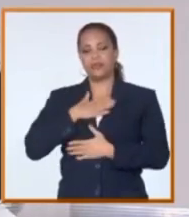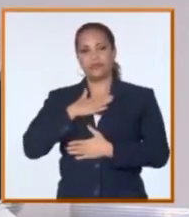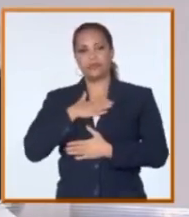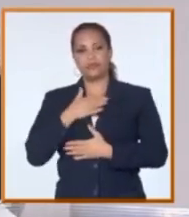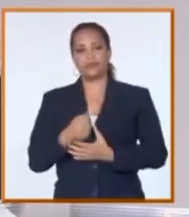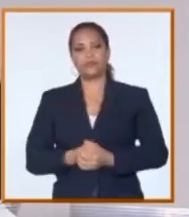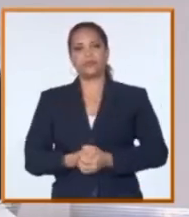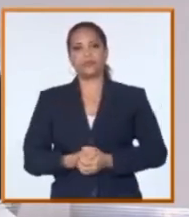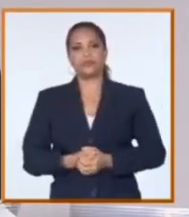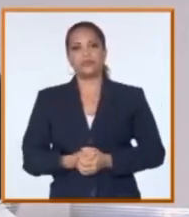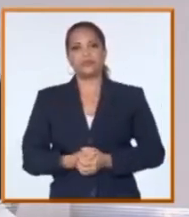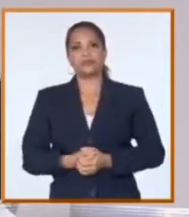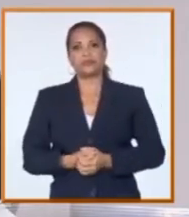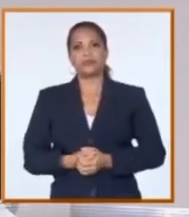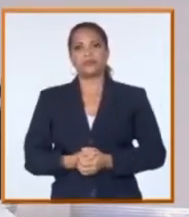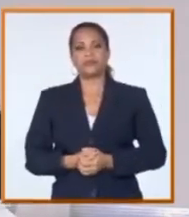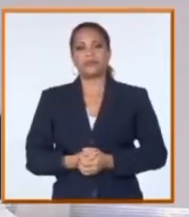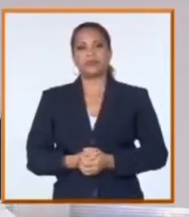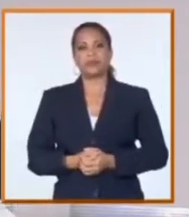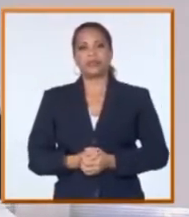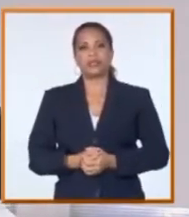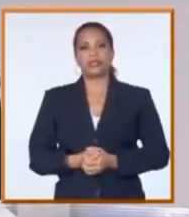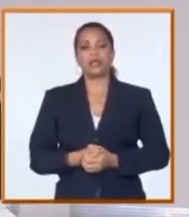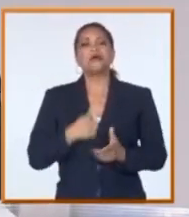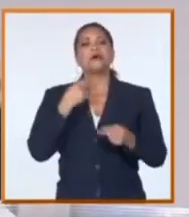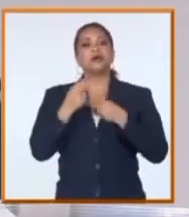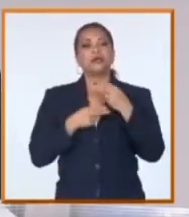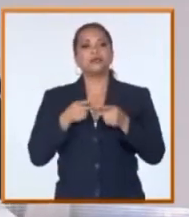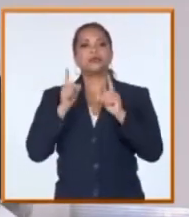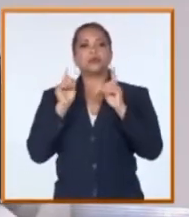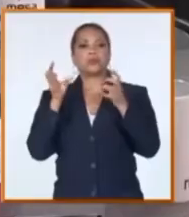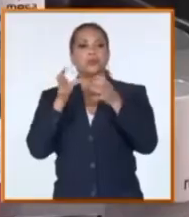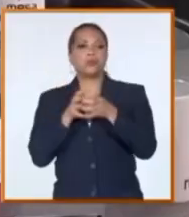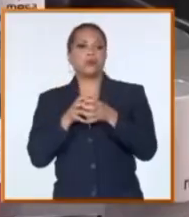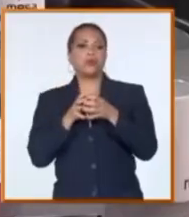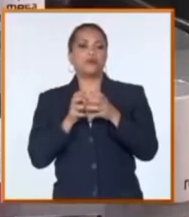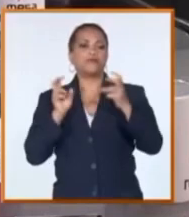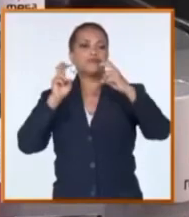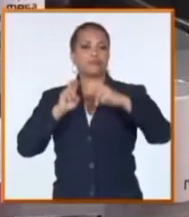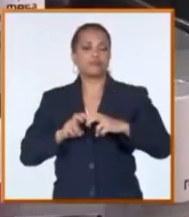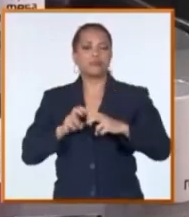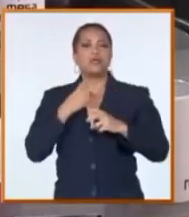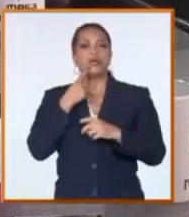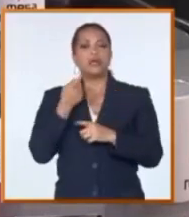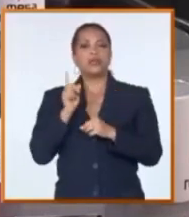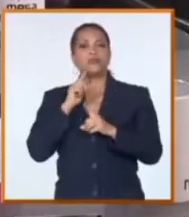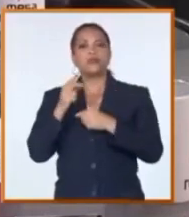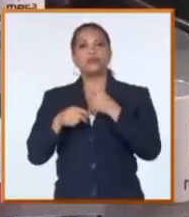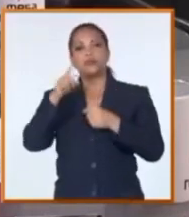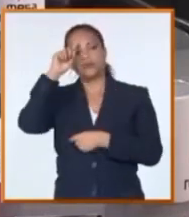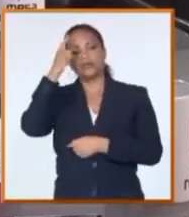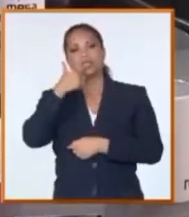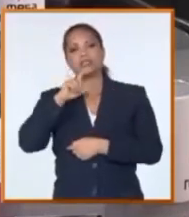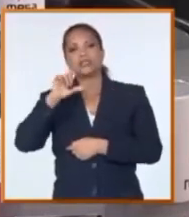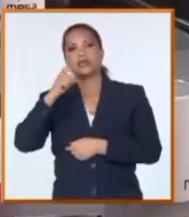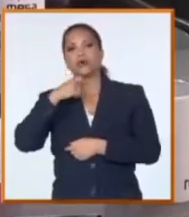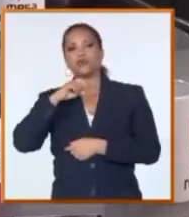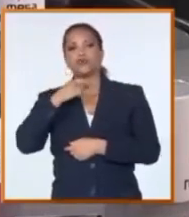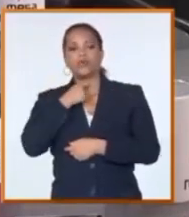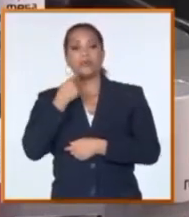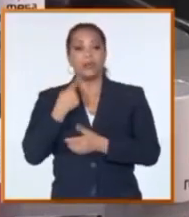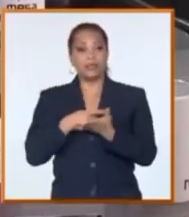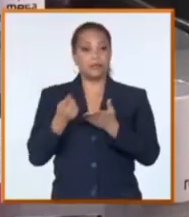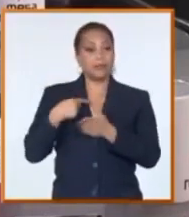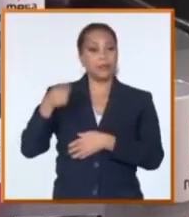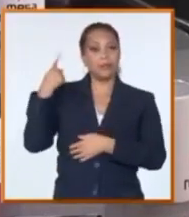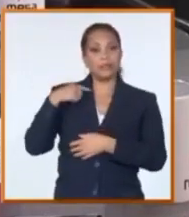Se han realizado encuentros presenciales y virtuales. Este del material es un ejemplo de uno grande que realizamos en el SAUCE, pero realizamos la semana pasada